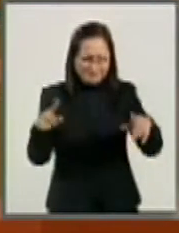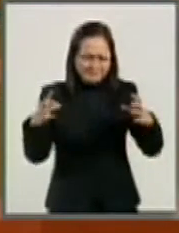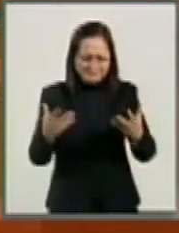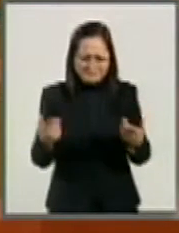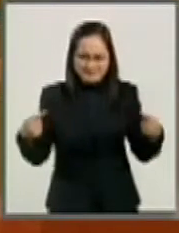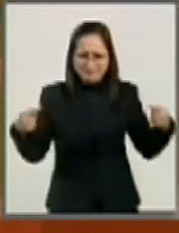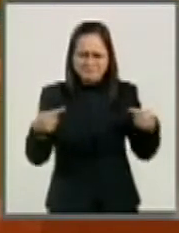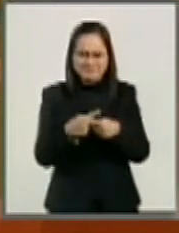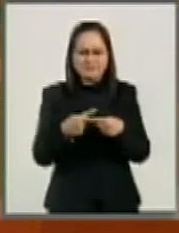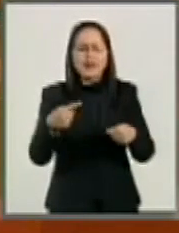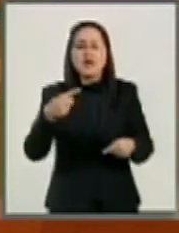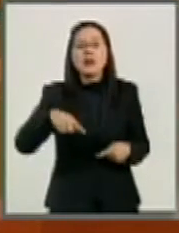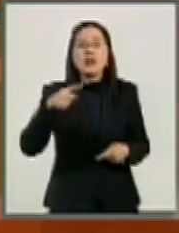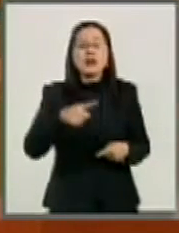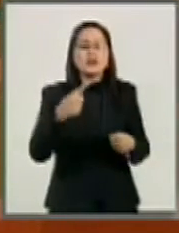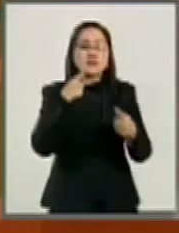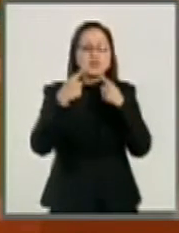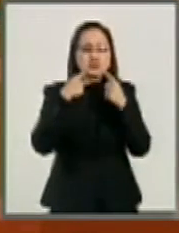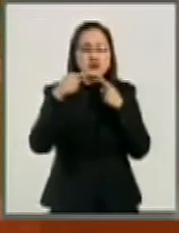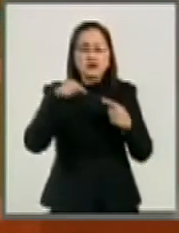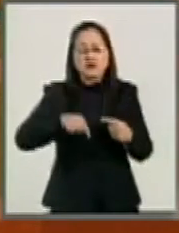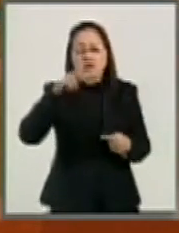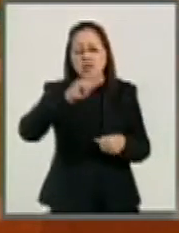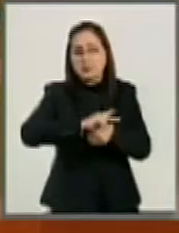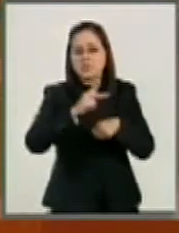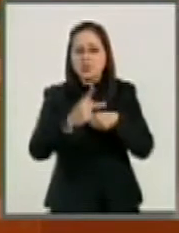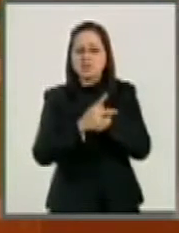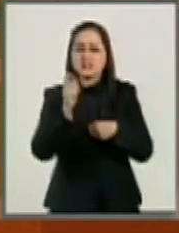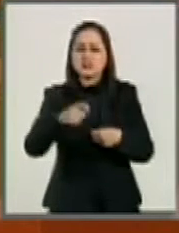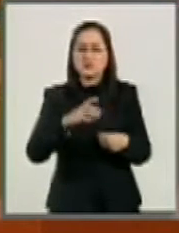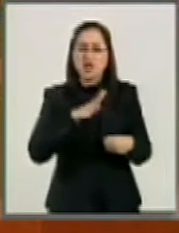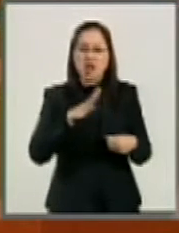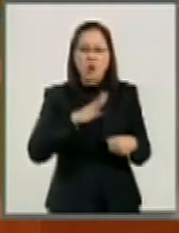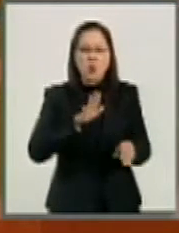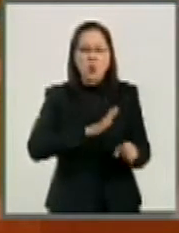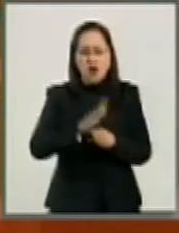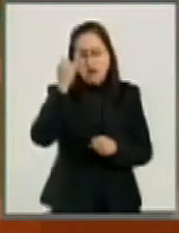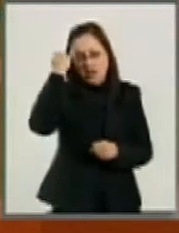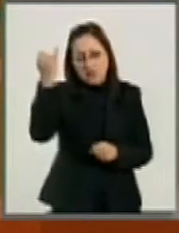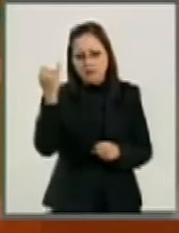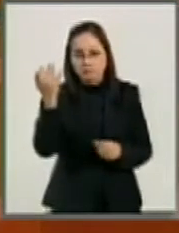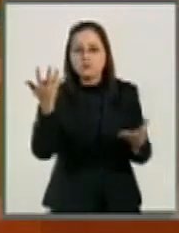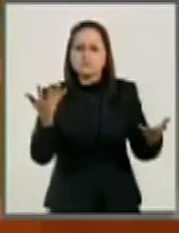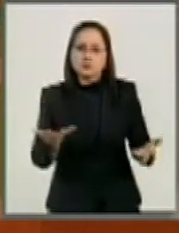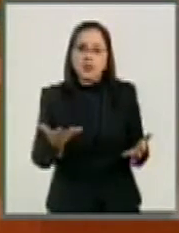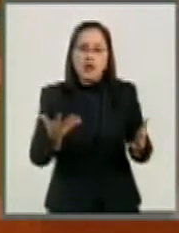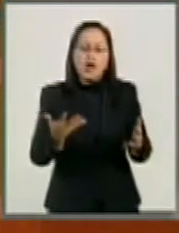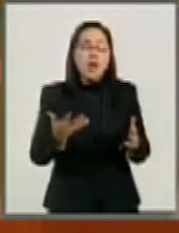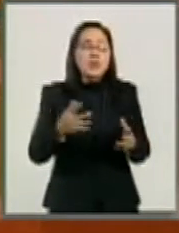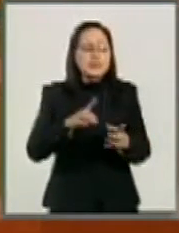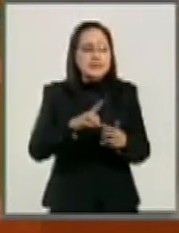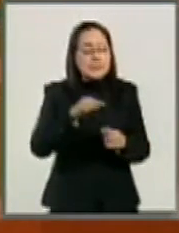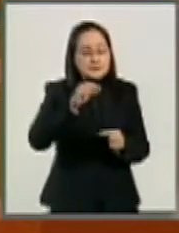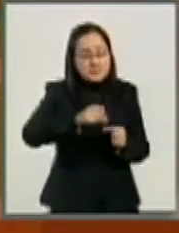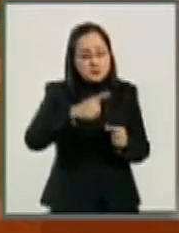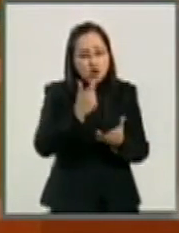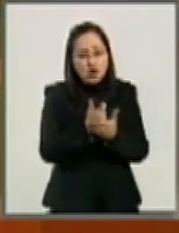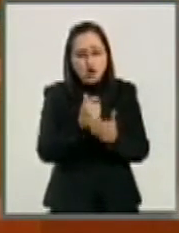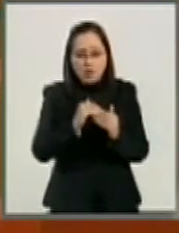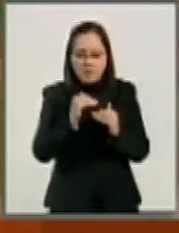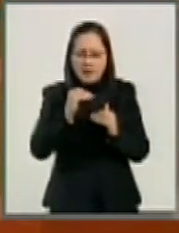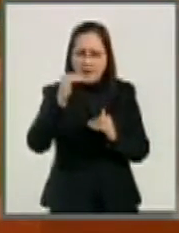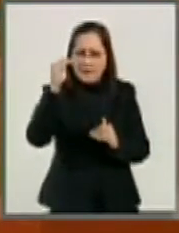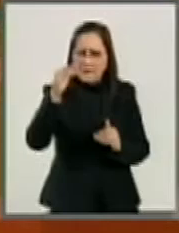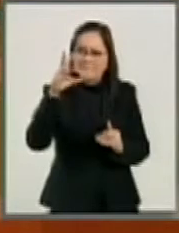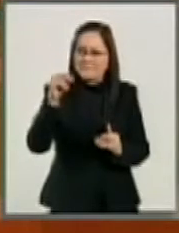discusión en nuestro país se ha reducido al fetiche del crecimiento económico, uno de los dogmas del modelo neoliberal